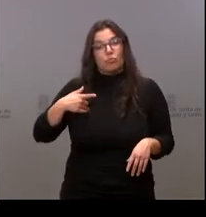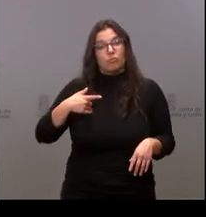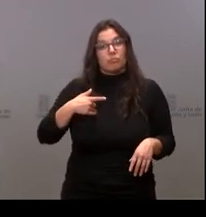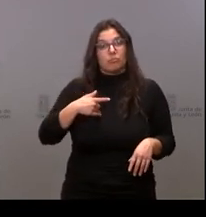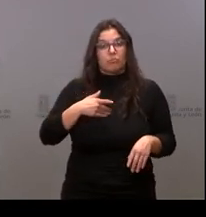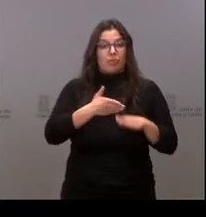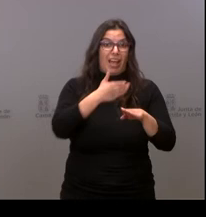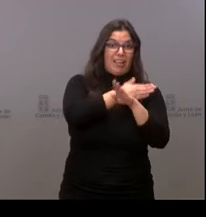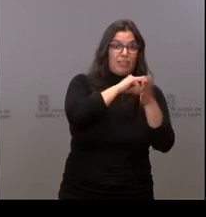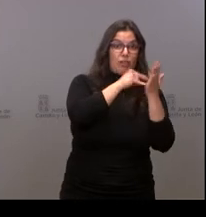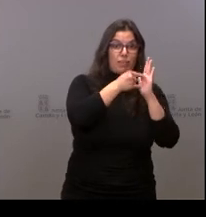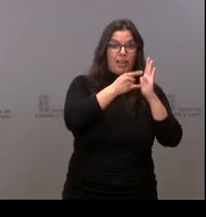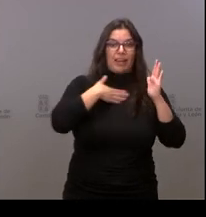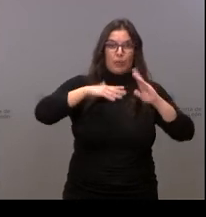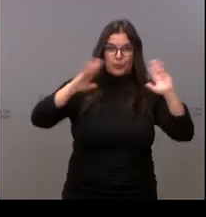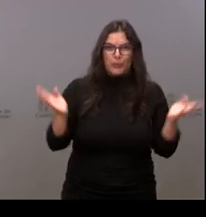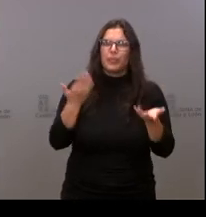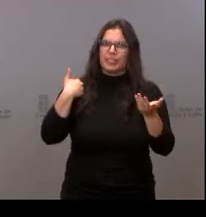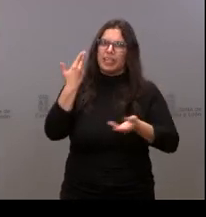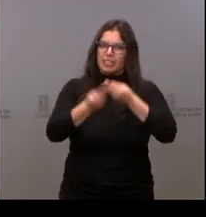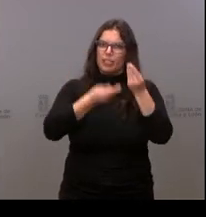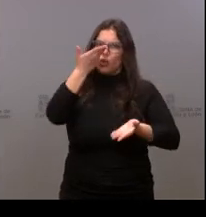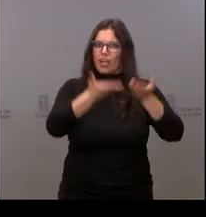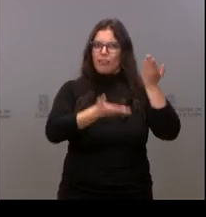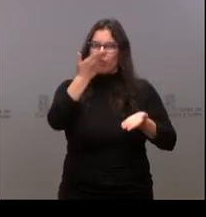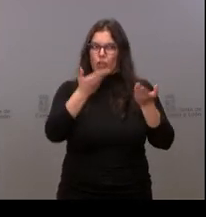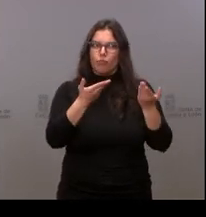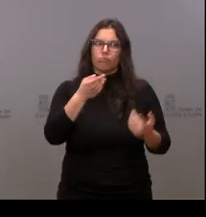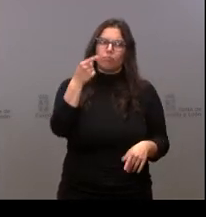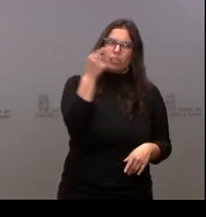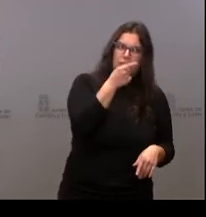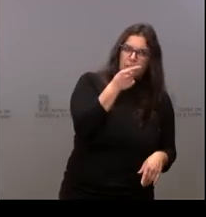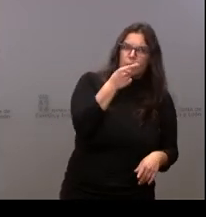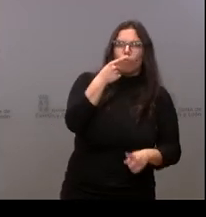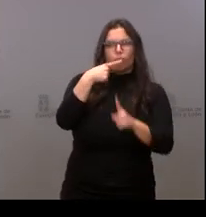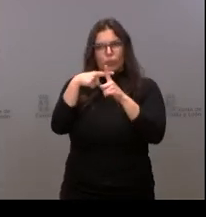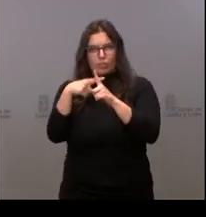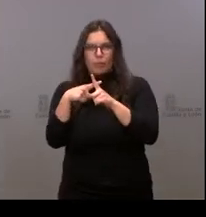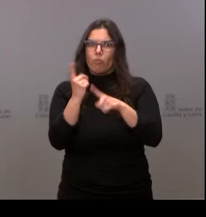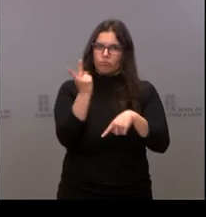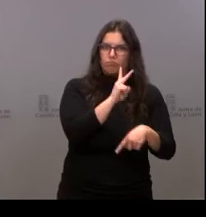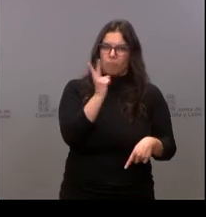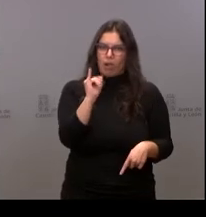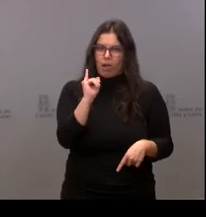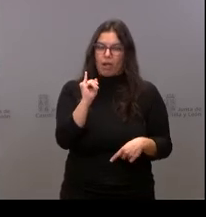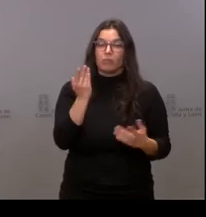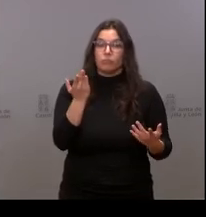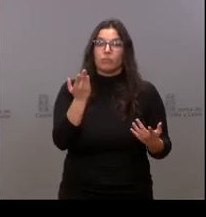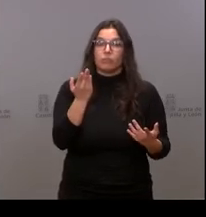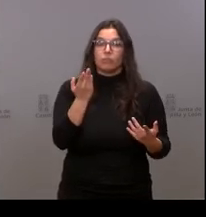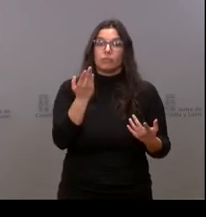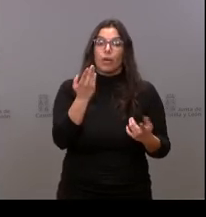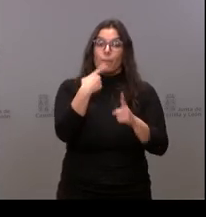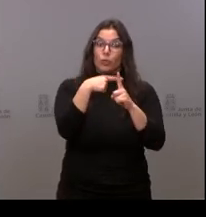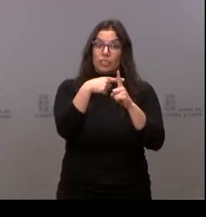plan, se ha hecho una evaluación, tiene sus luces y también tiene sus sombras. Queremos potenciar las